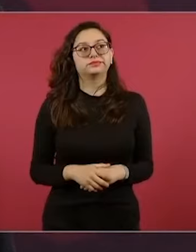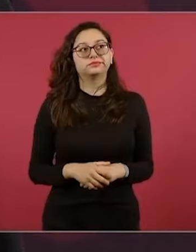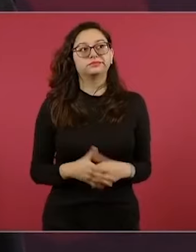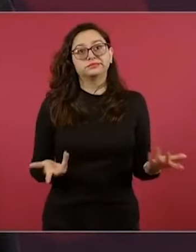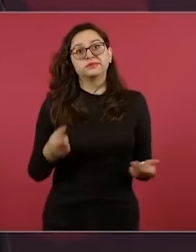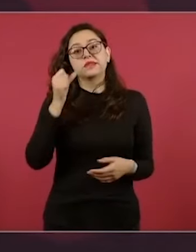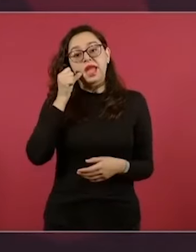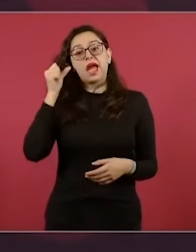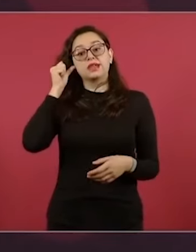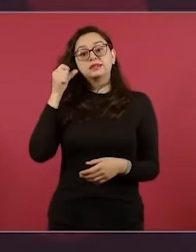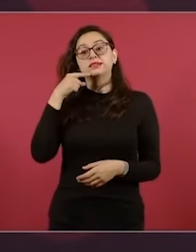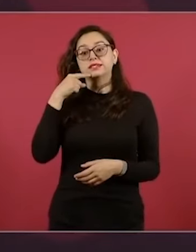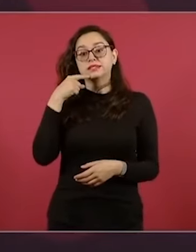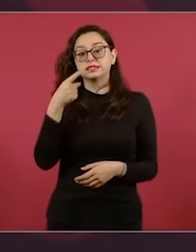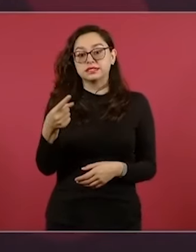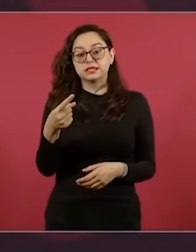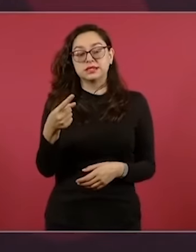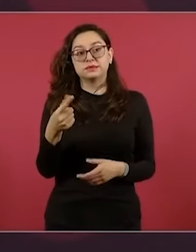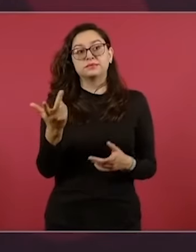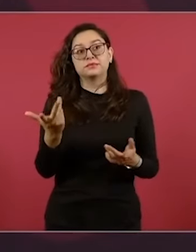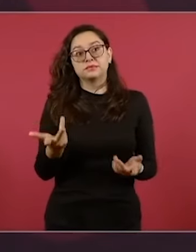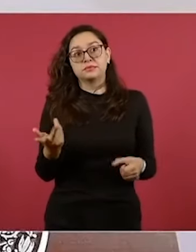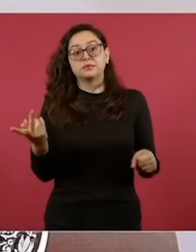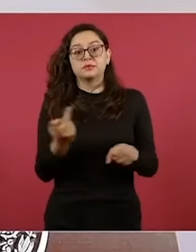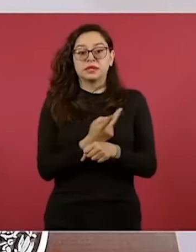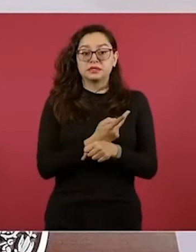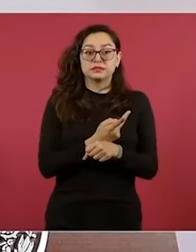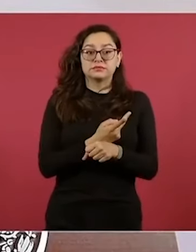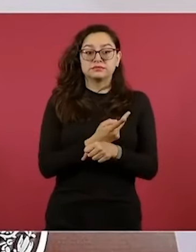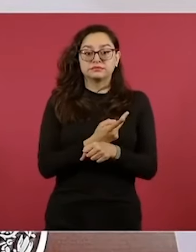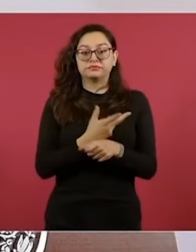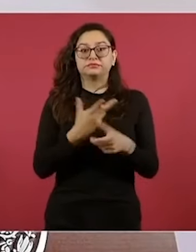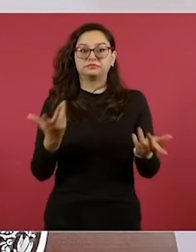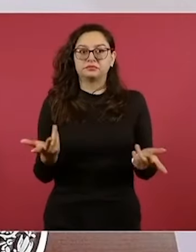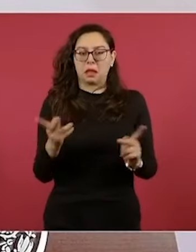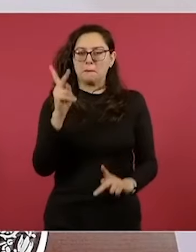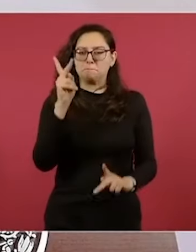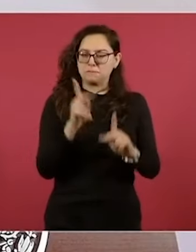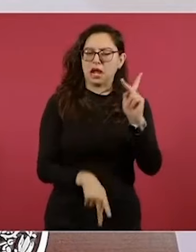está envuelta en una propaganda